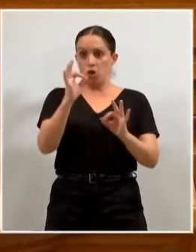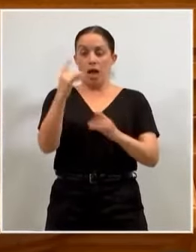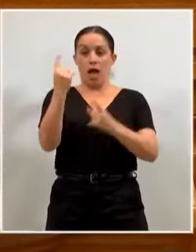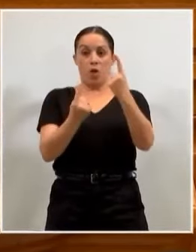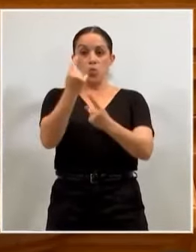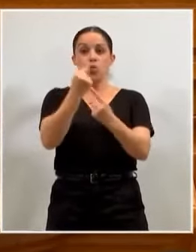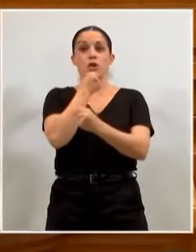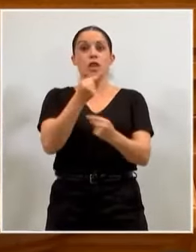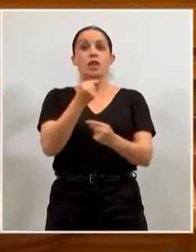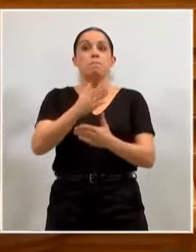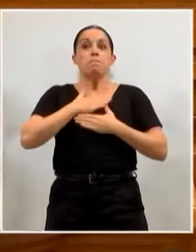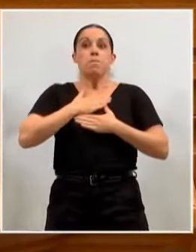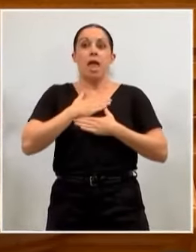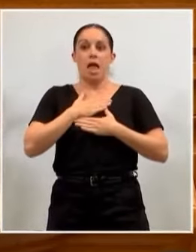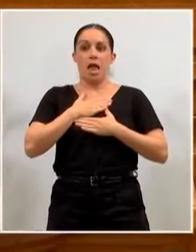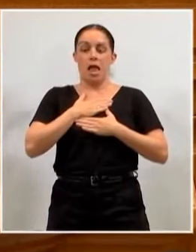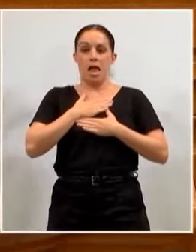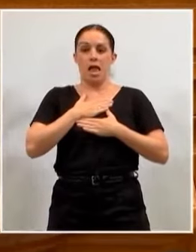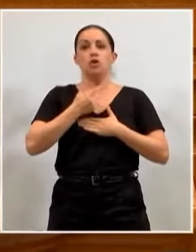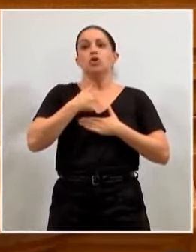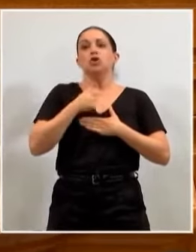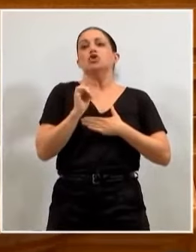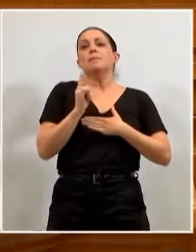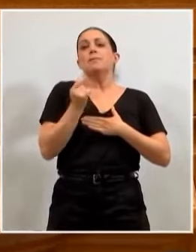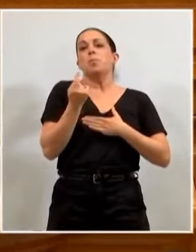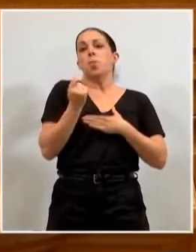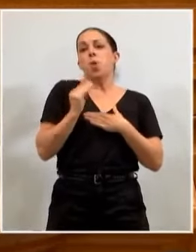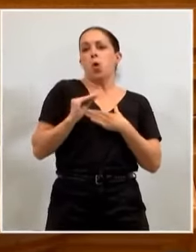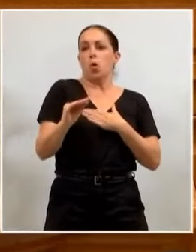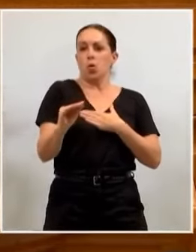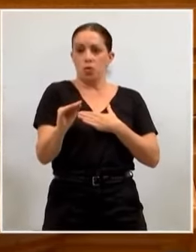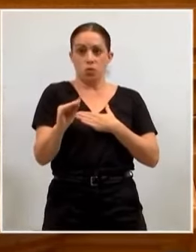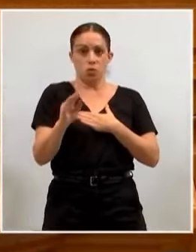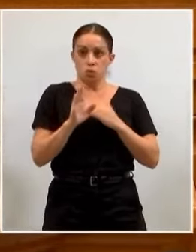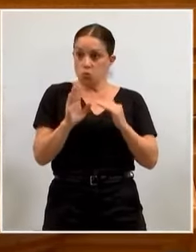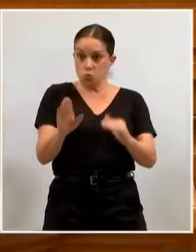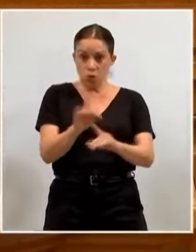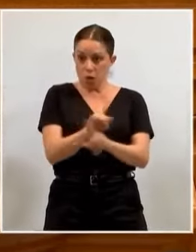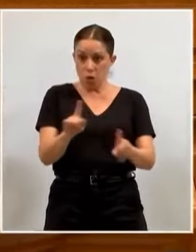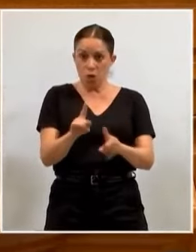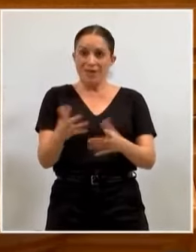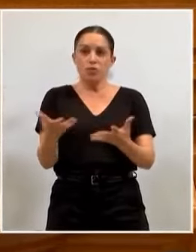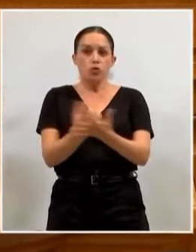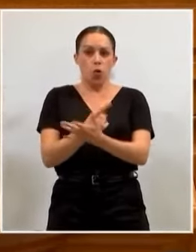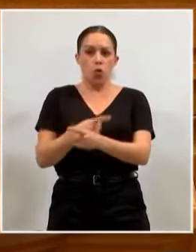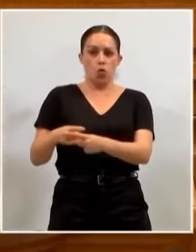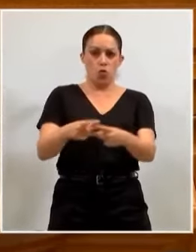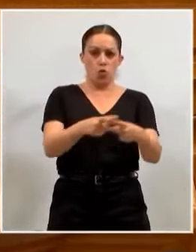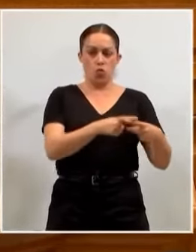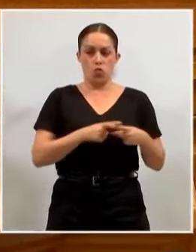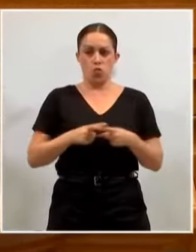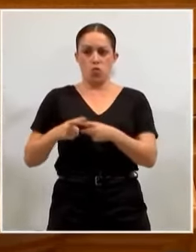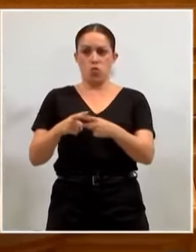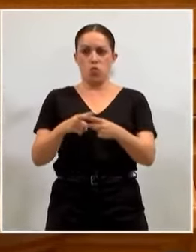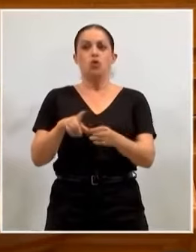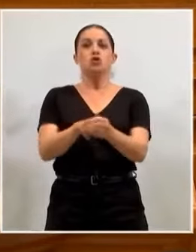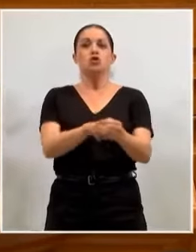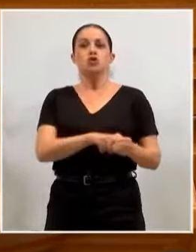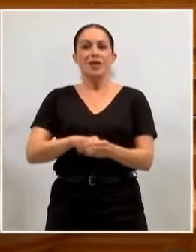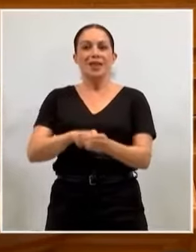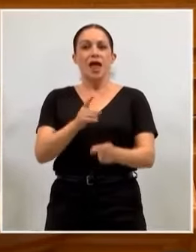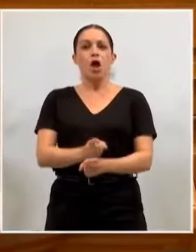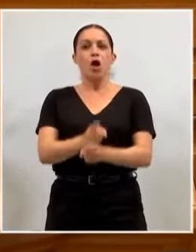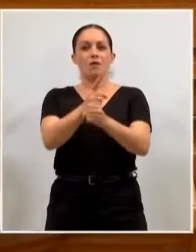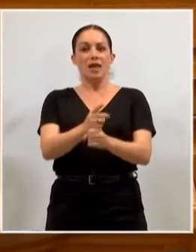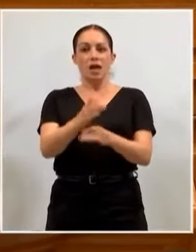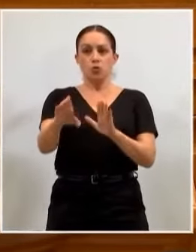que es suya y que solo quieren dar algunas migajas, no es suya, es de todos. La solidaridad que obliga la